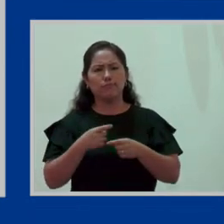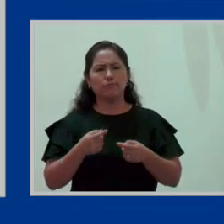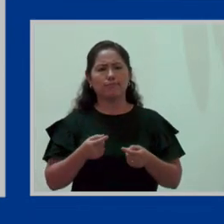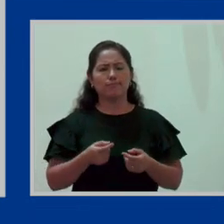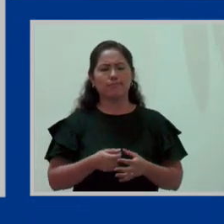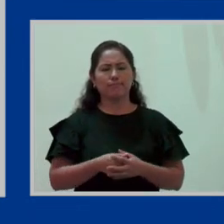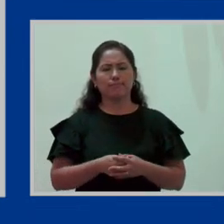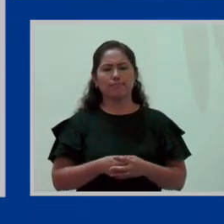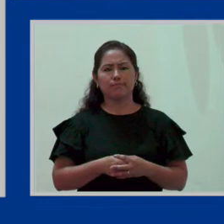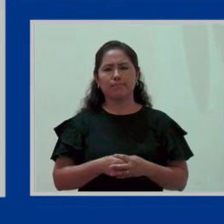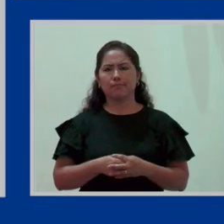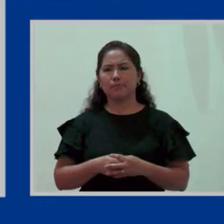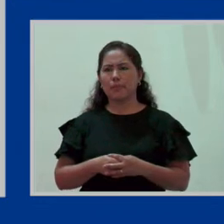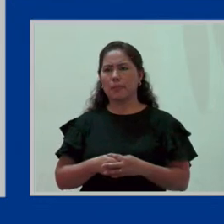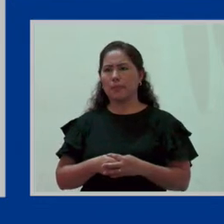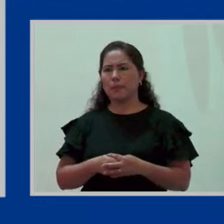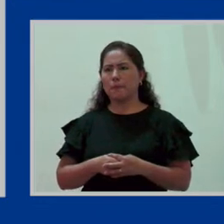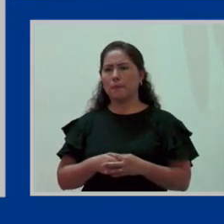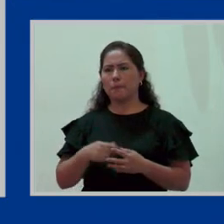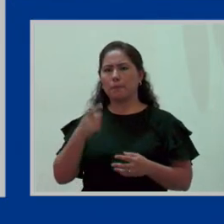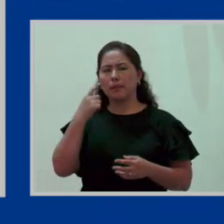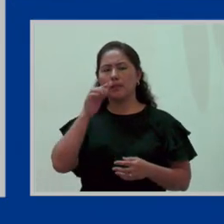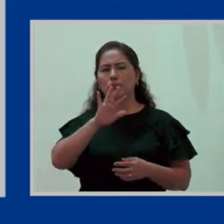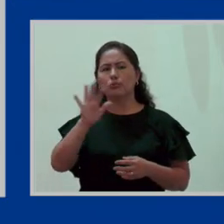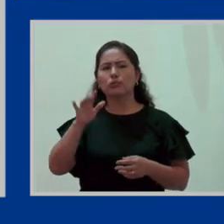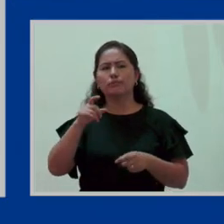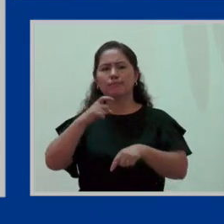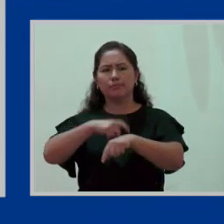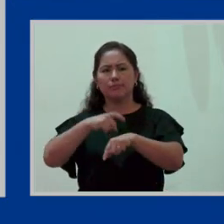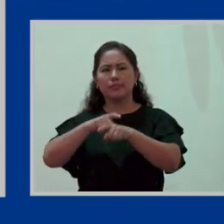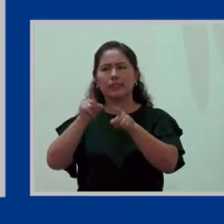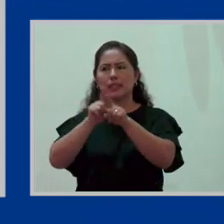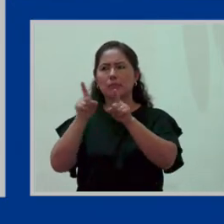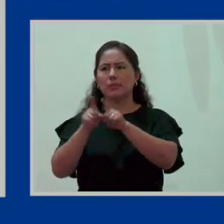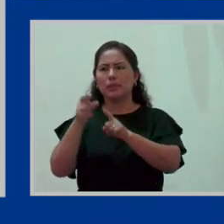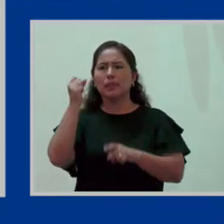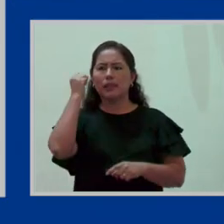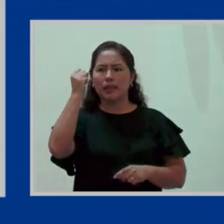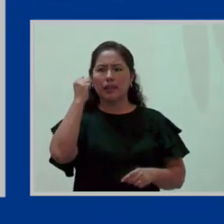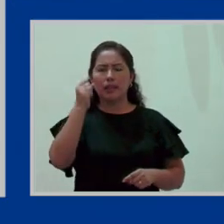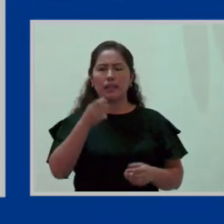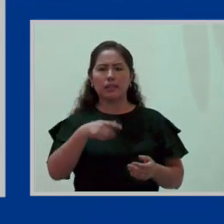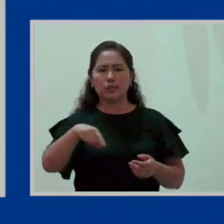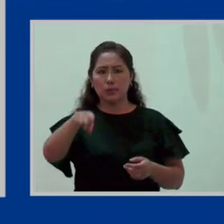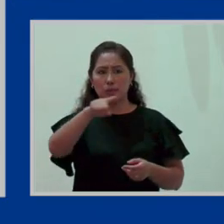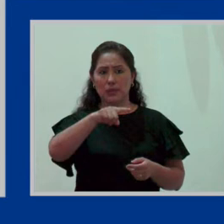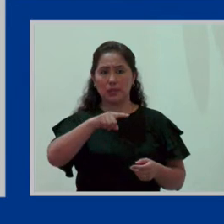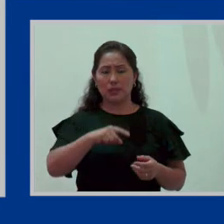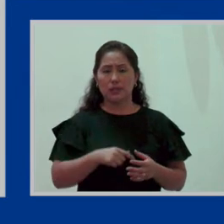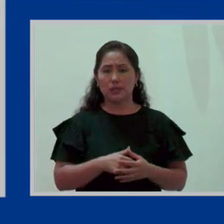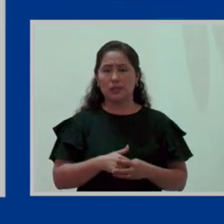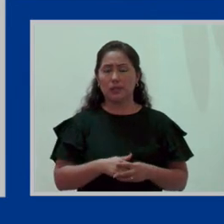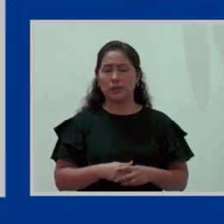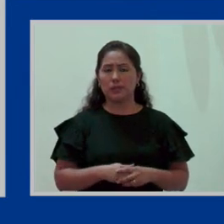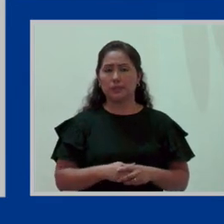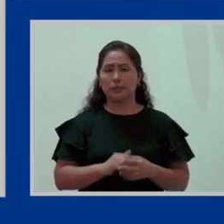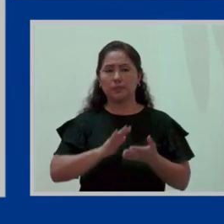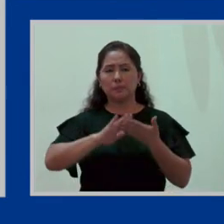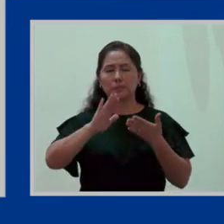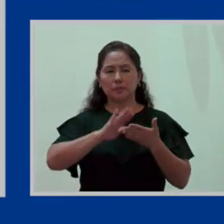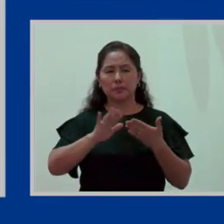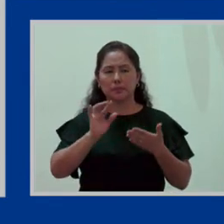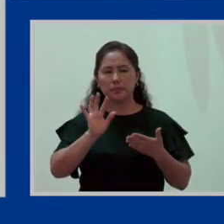Por su parte, también está el derecho a la... Perdón, ahí